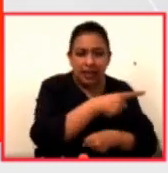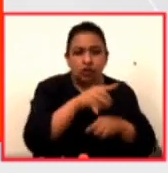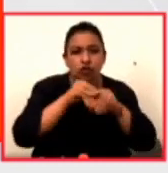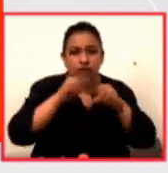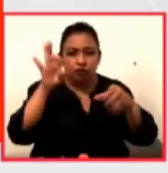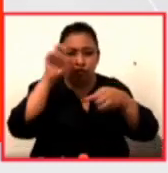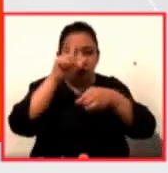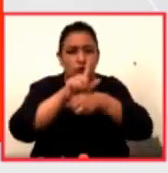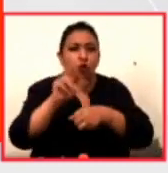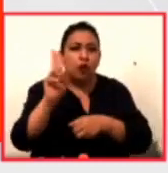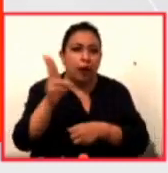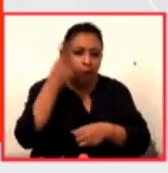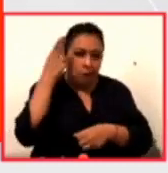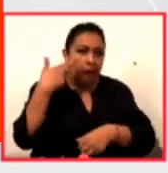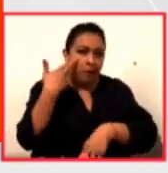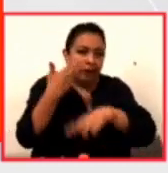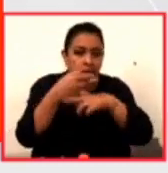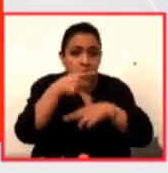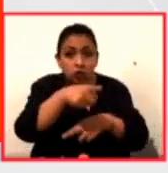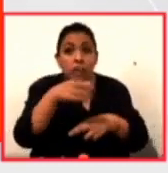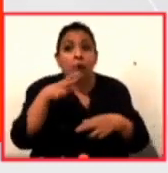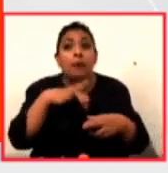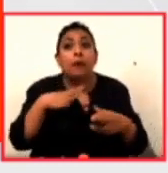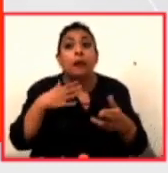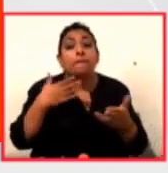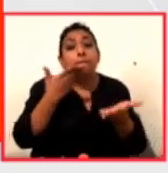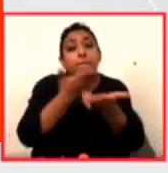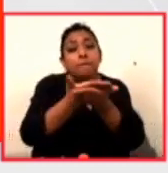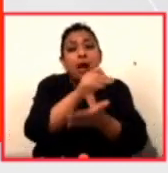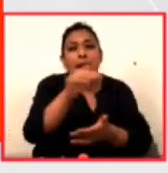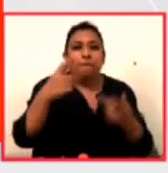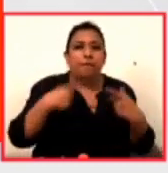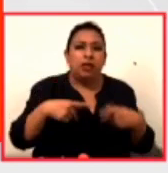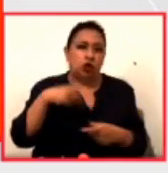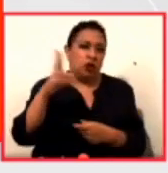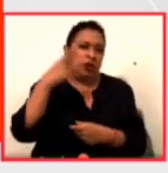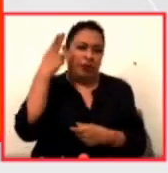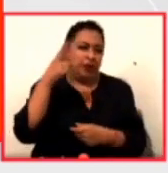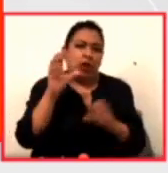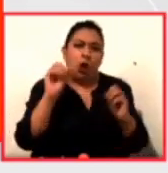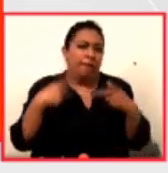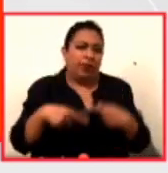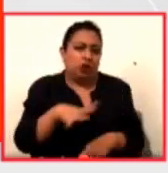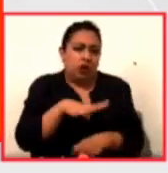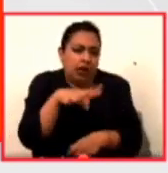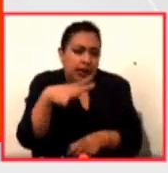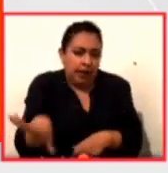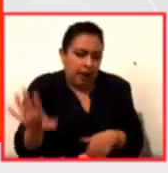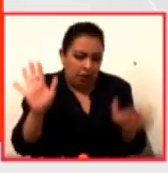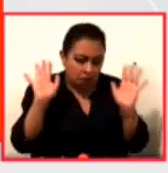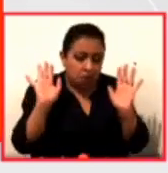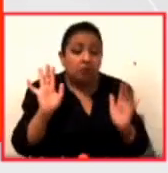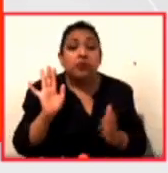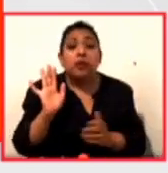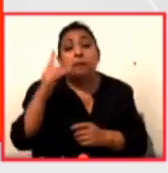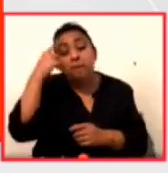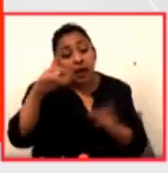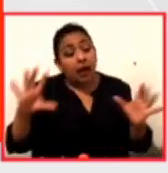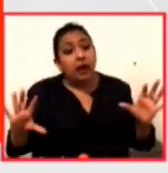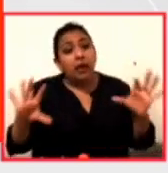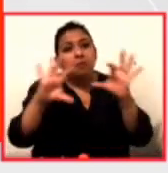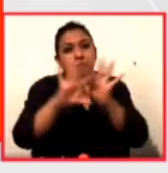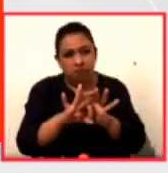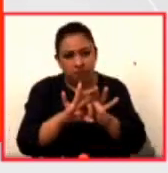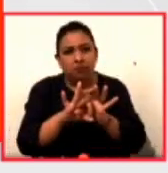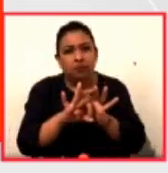UNAM ha planteado al público universitario, al público en general, que para vincular, digamos,